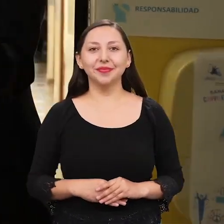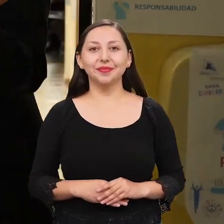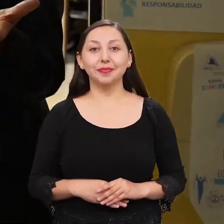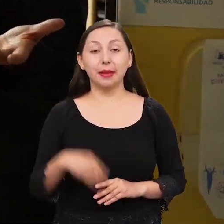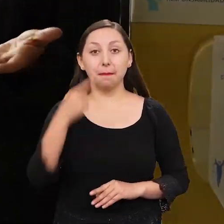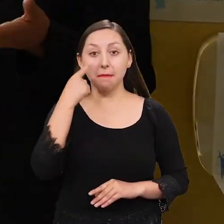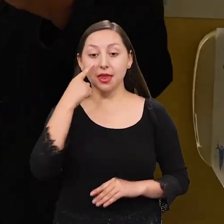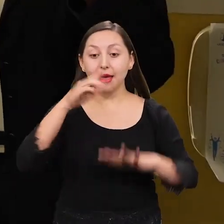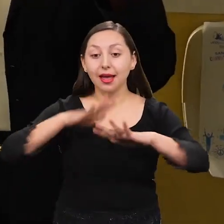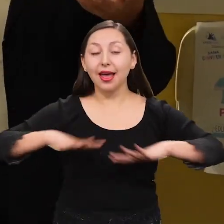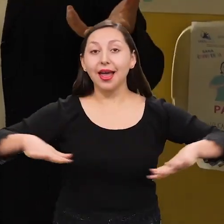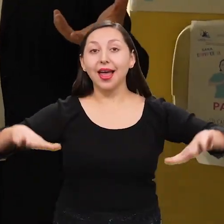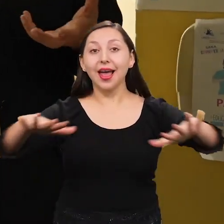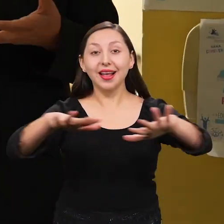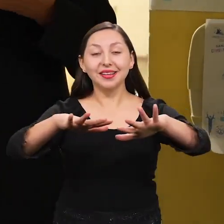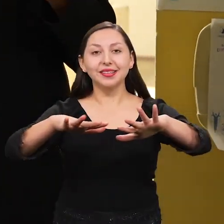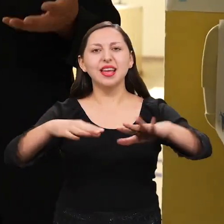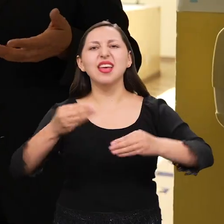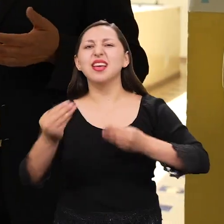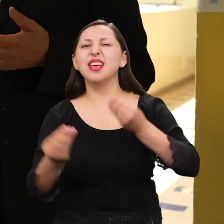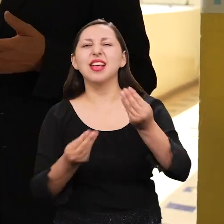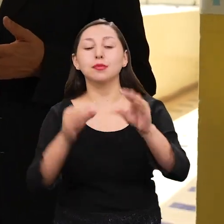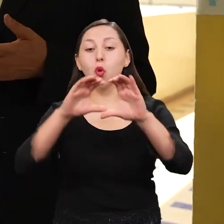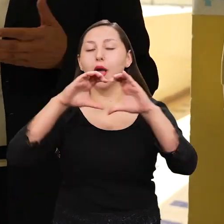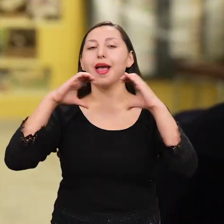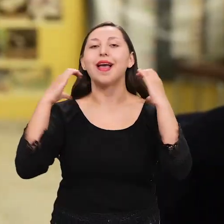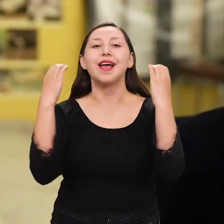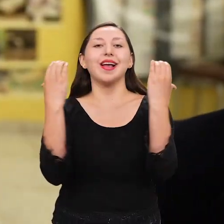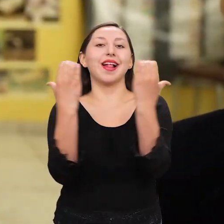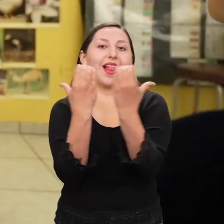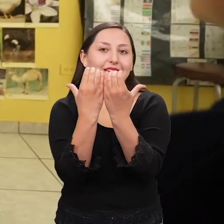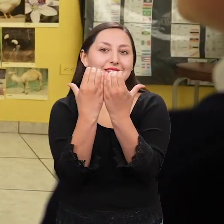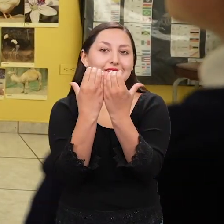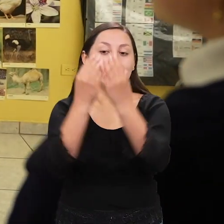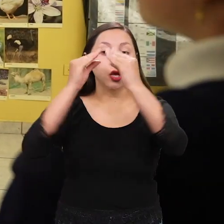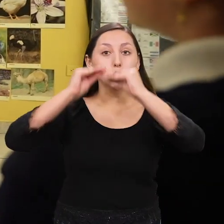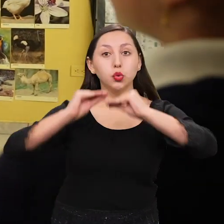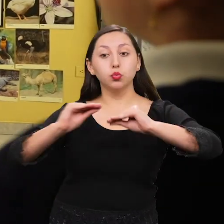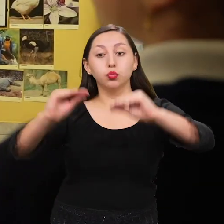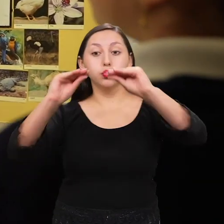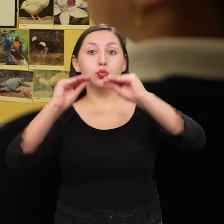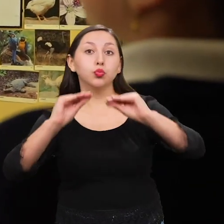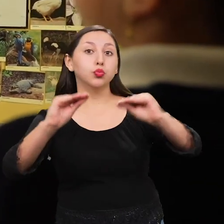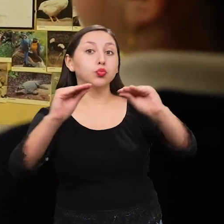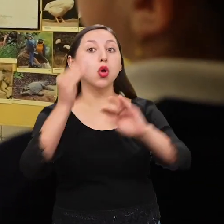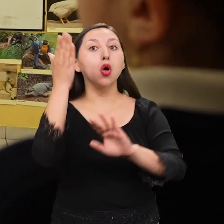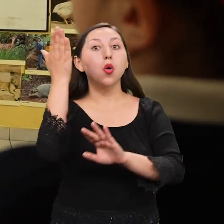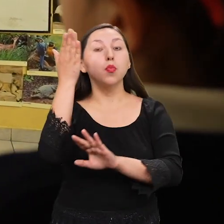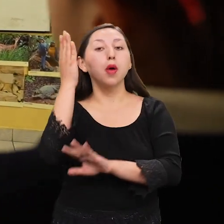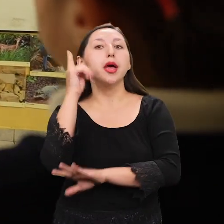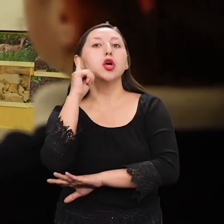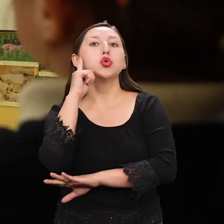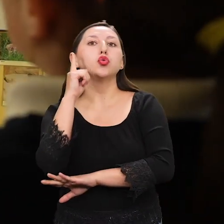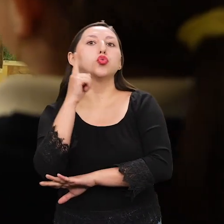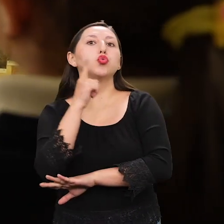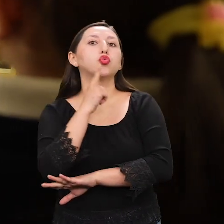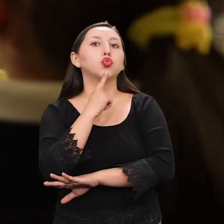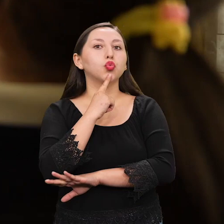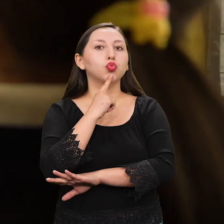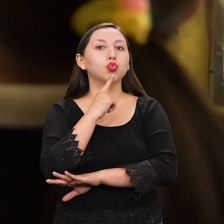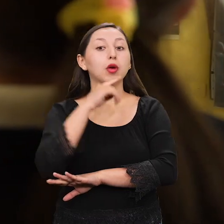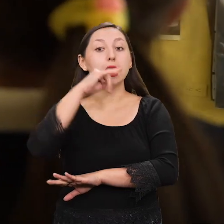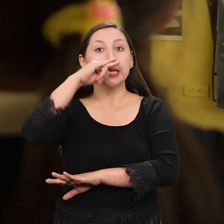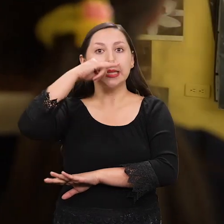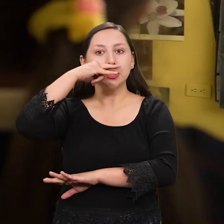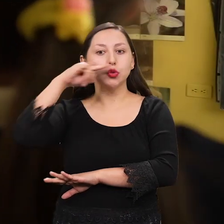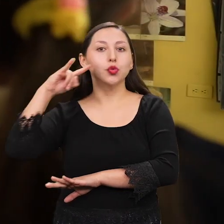Aquí es una aula de lengua de señas. El profesor es una persona sorda y estamos trabajando con los niños